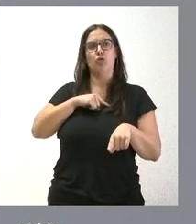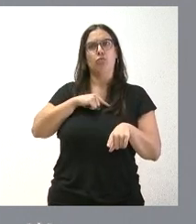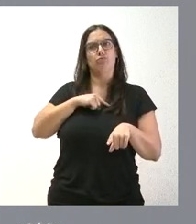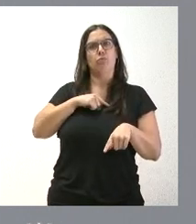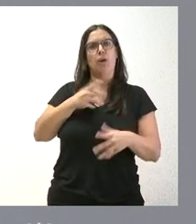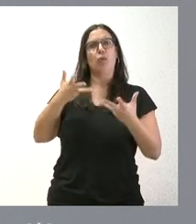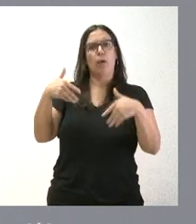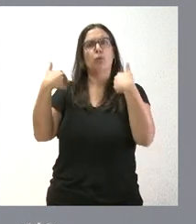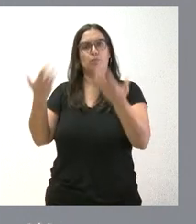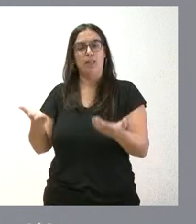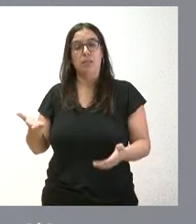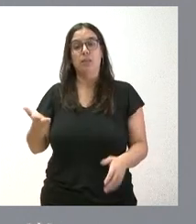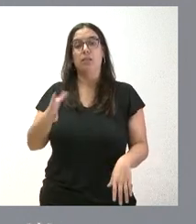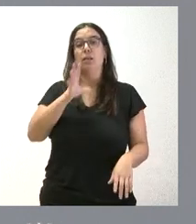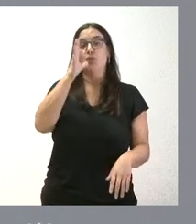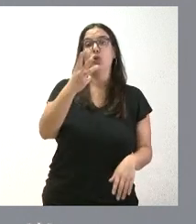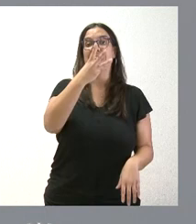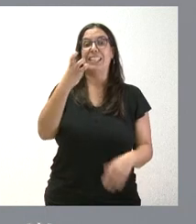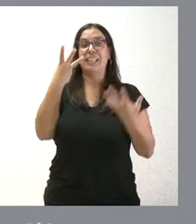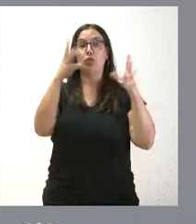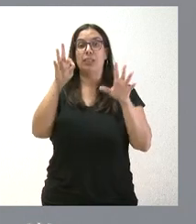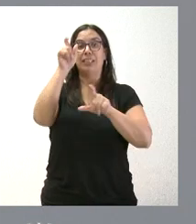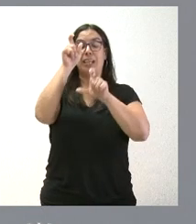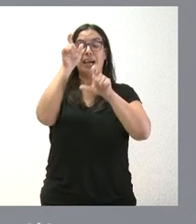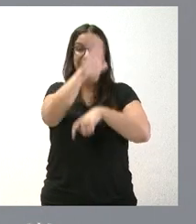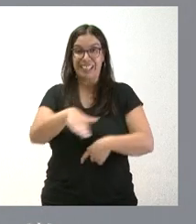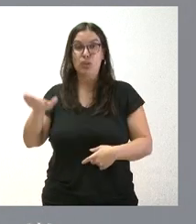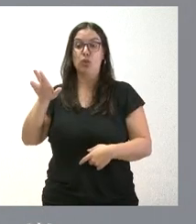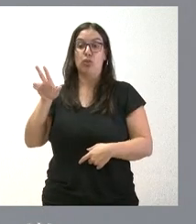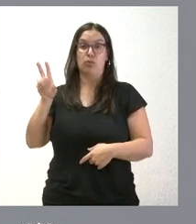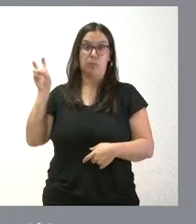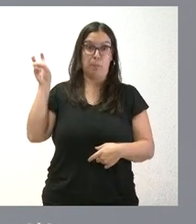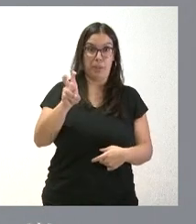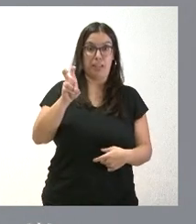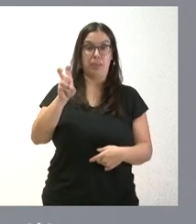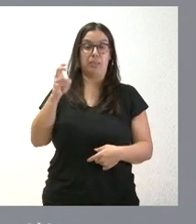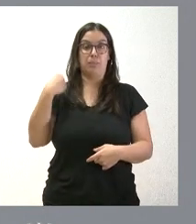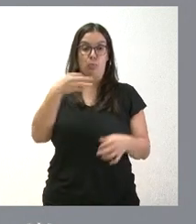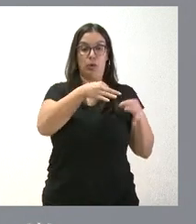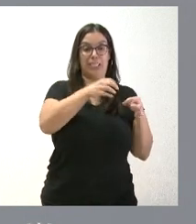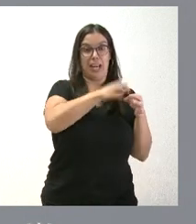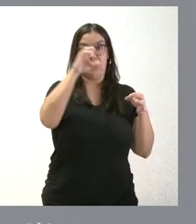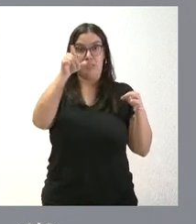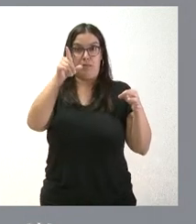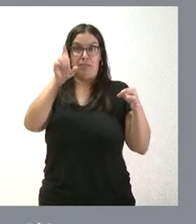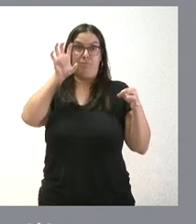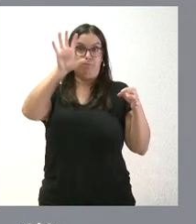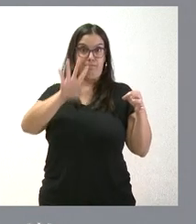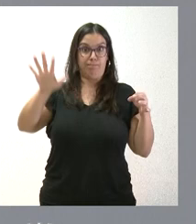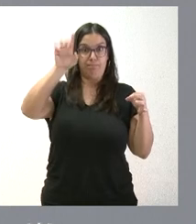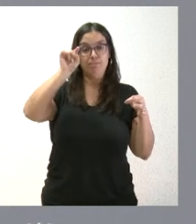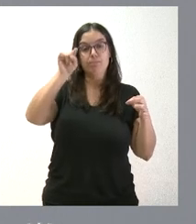380 personas menores que van a venir a la península, Castilla y León ha